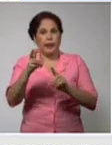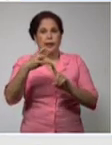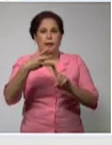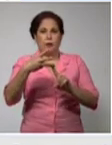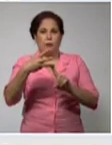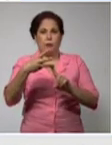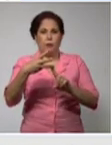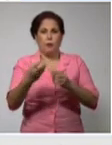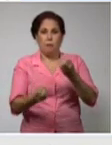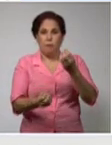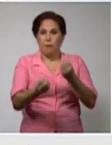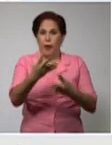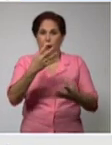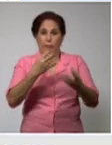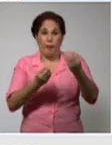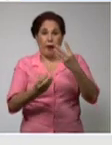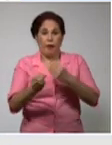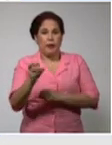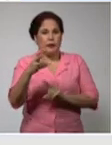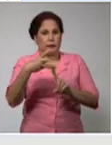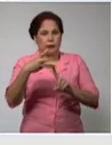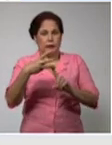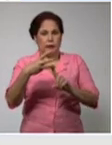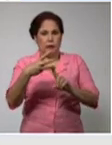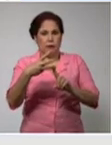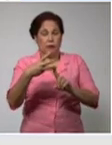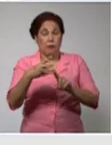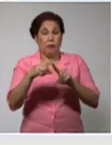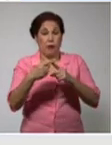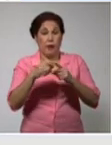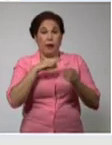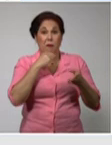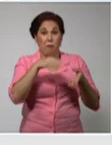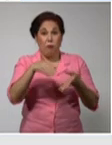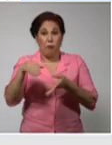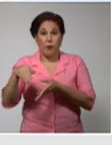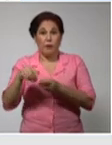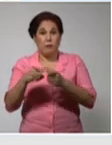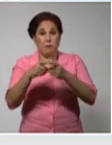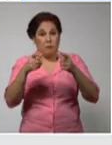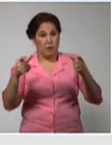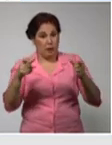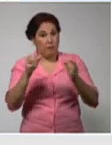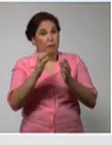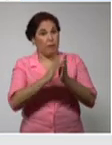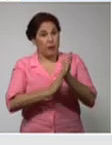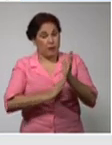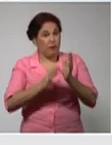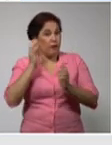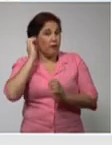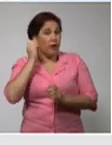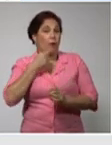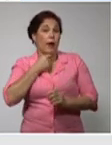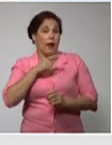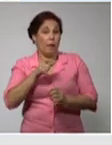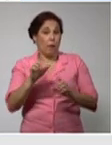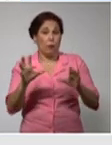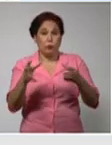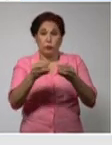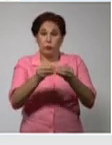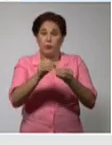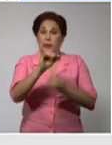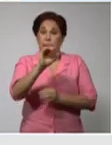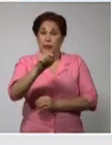es más llamativo el número de fallecidos en este mes ya suman un total de 60